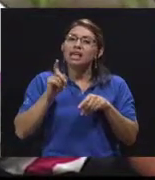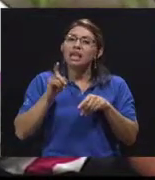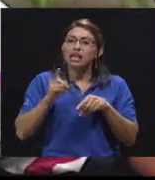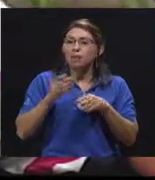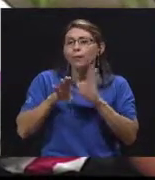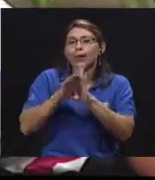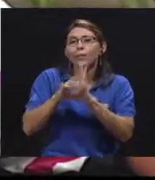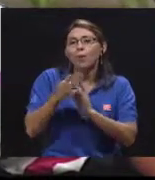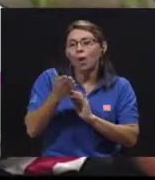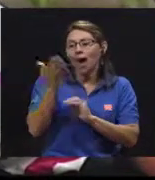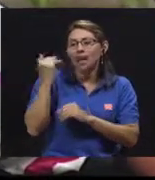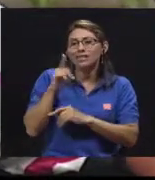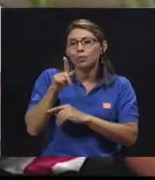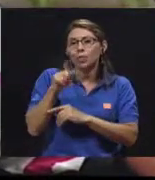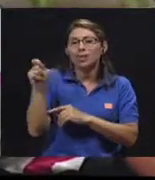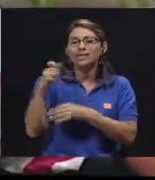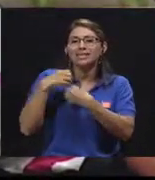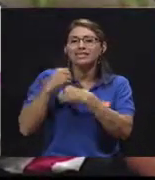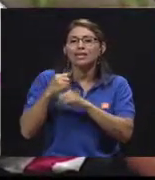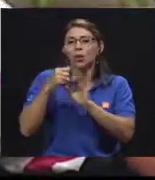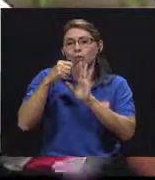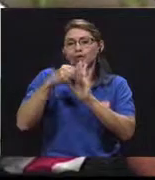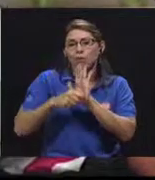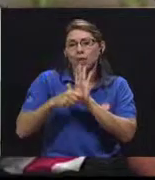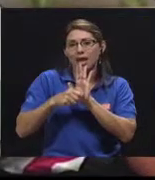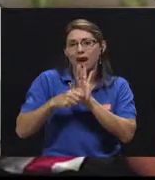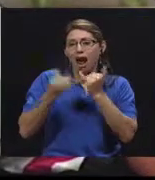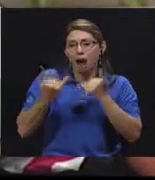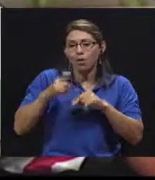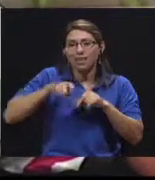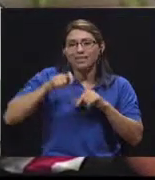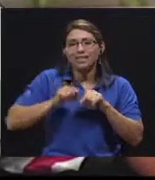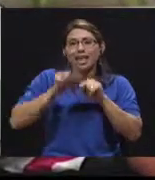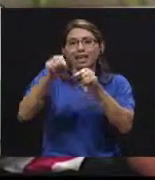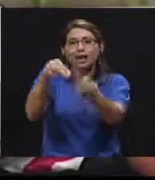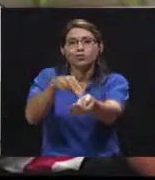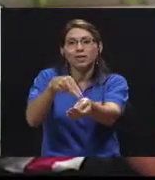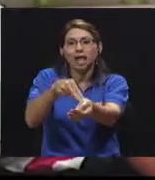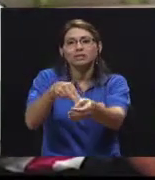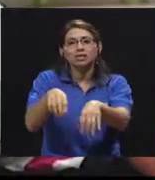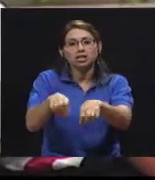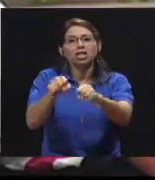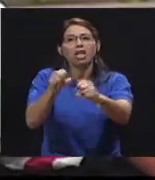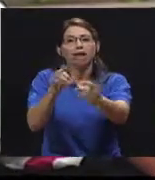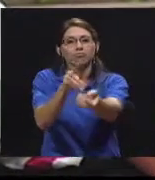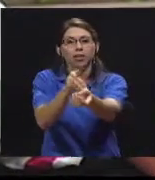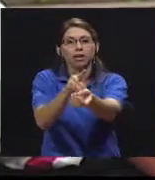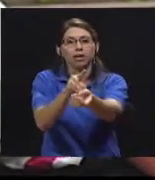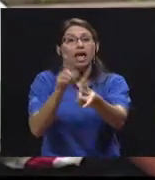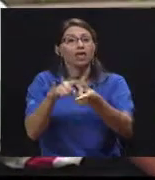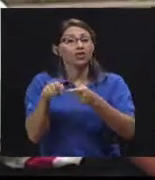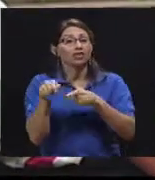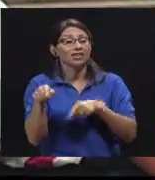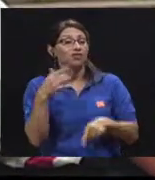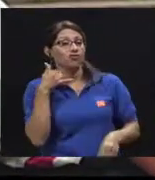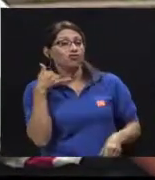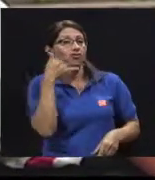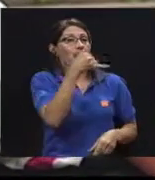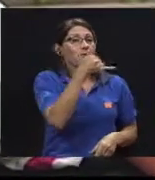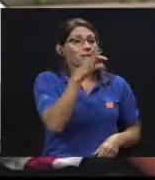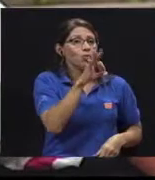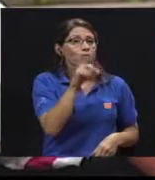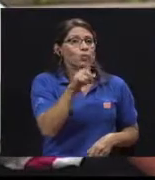meses atrás y ocupan movilizarse a una cita. Entonces, llaman al 911, mire, es que ocupo la ambulancia porque